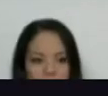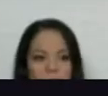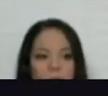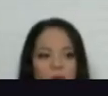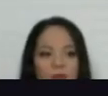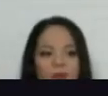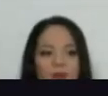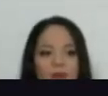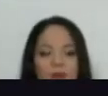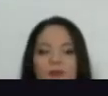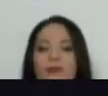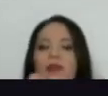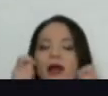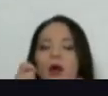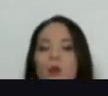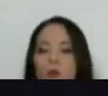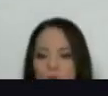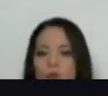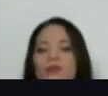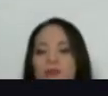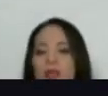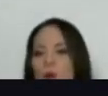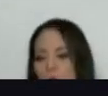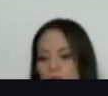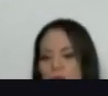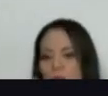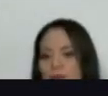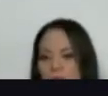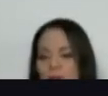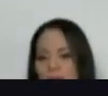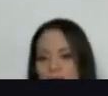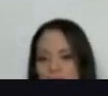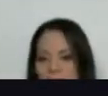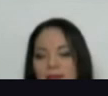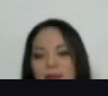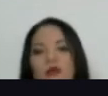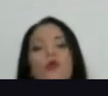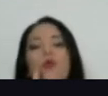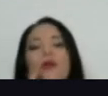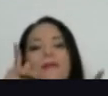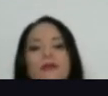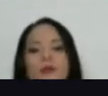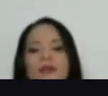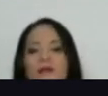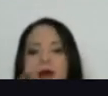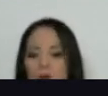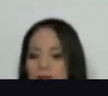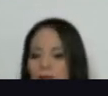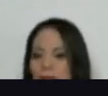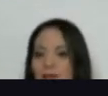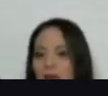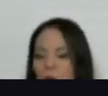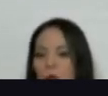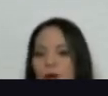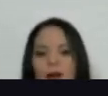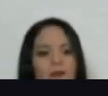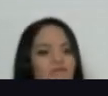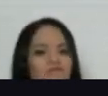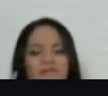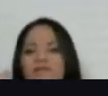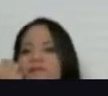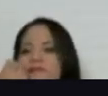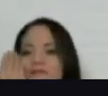Con el ajuste, como lo explicaba el señor presidente, un trabajador independiente podrá asegurarse muy